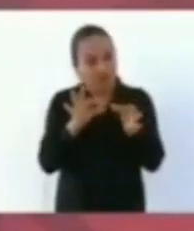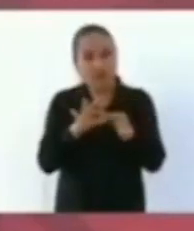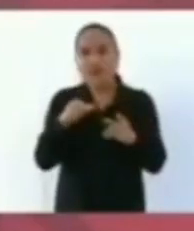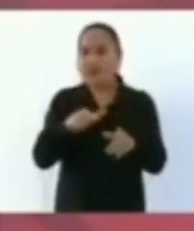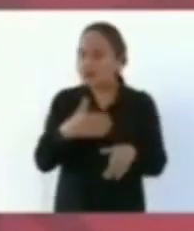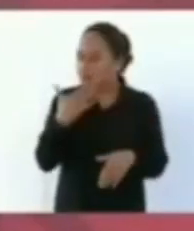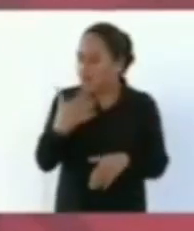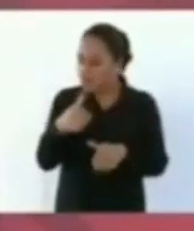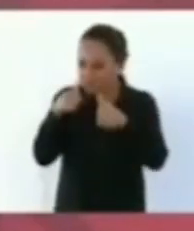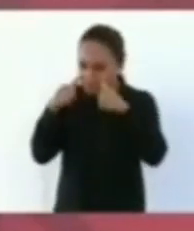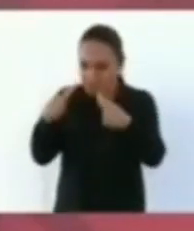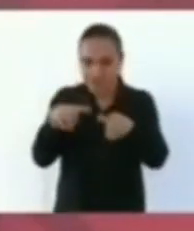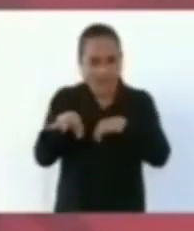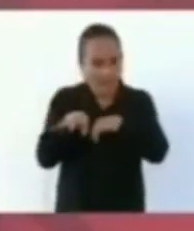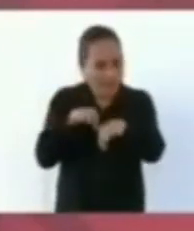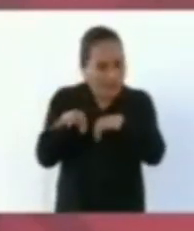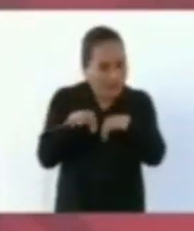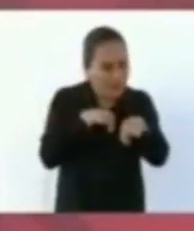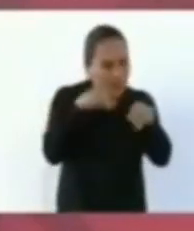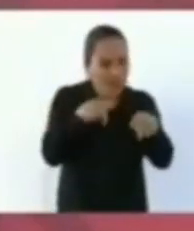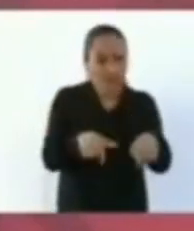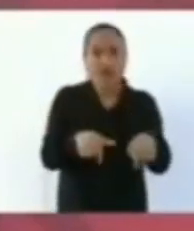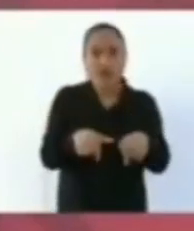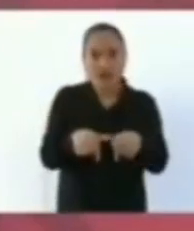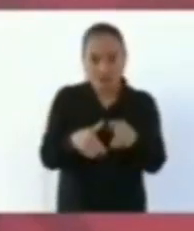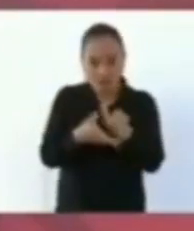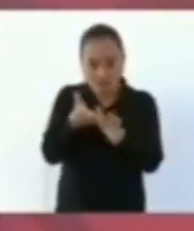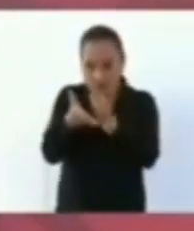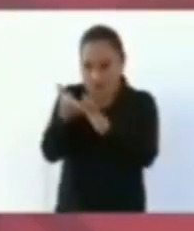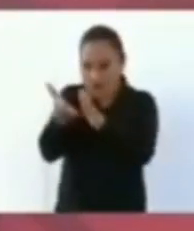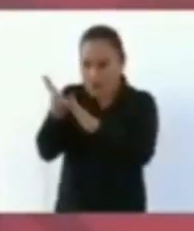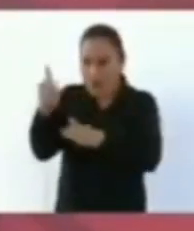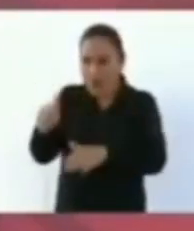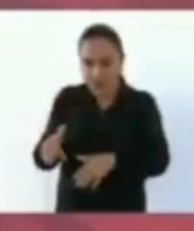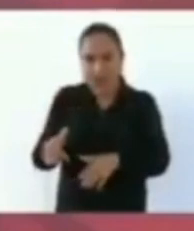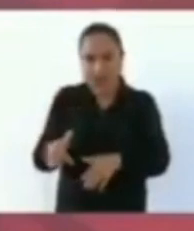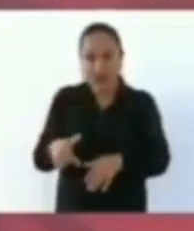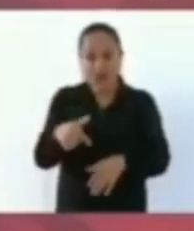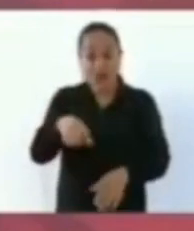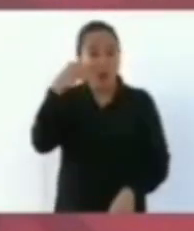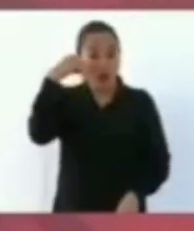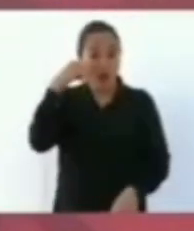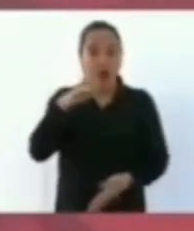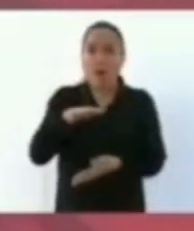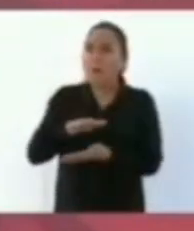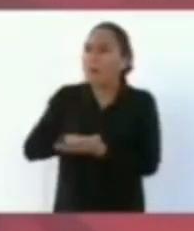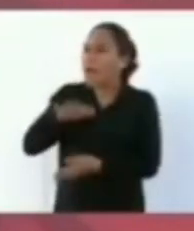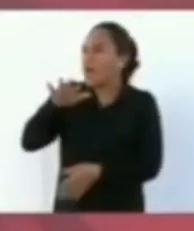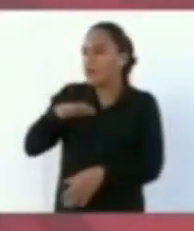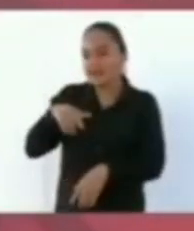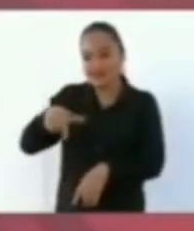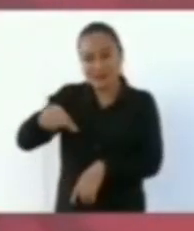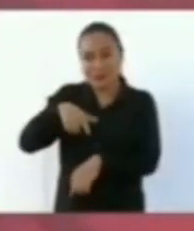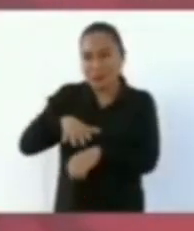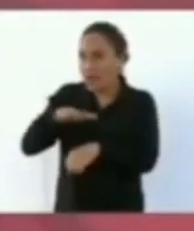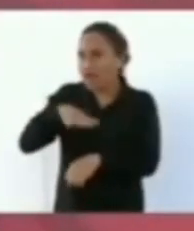ya es el Banco del Bienestar el que tiene más sucursales, tiene 102.